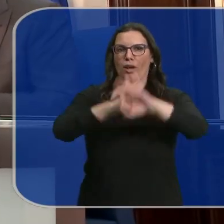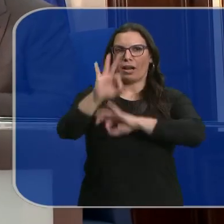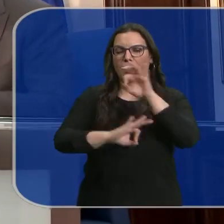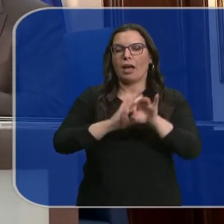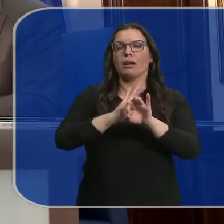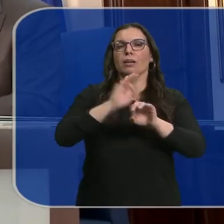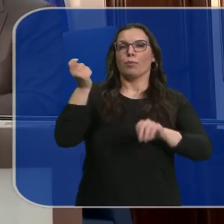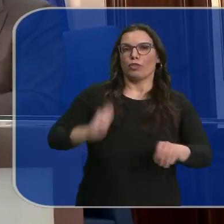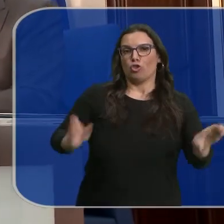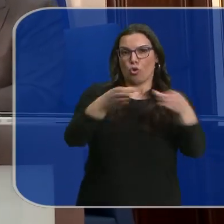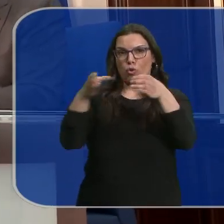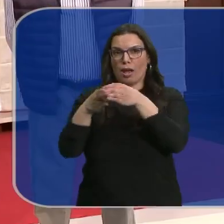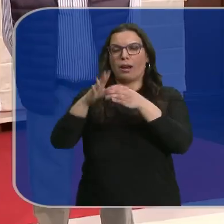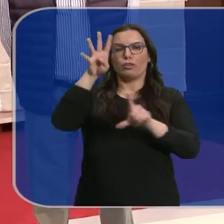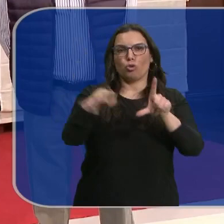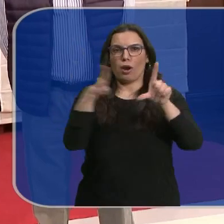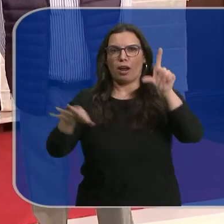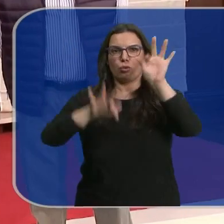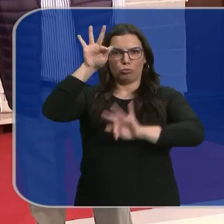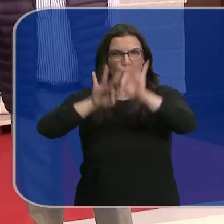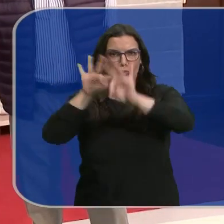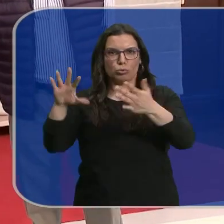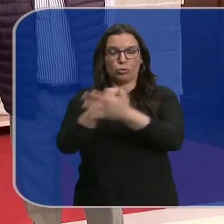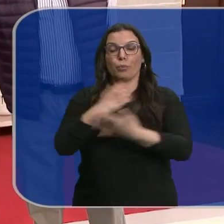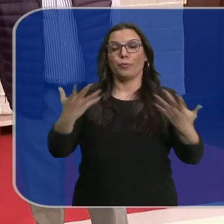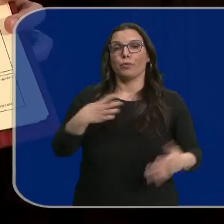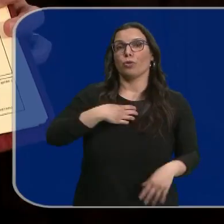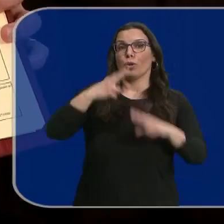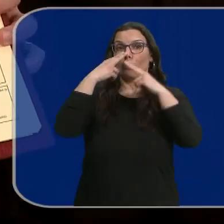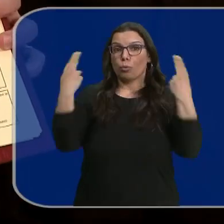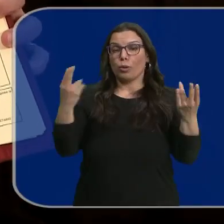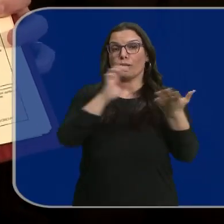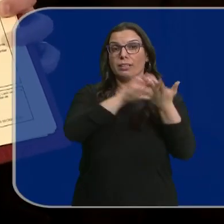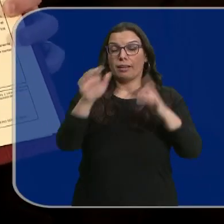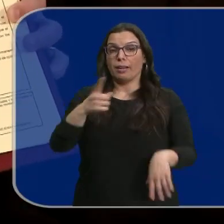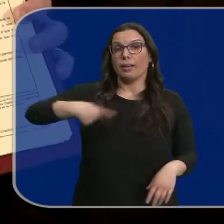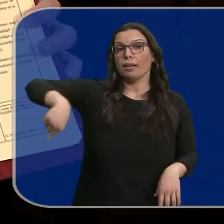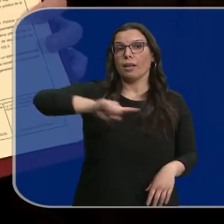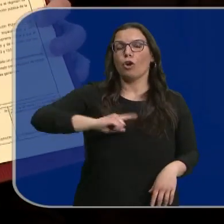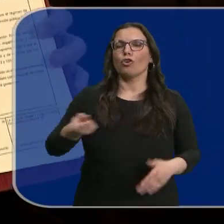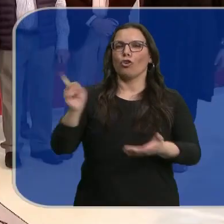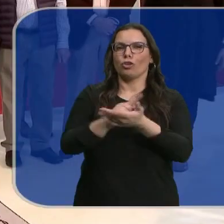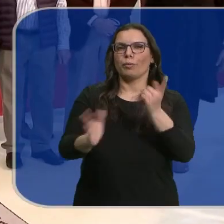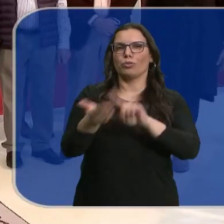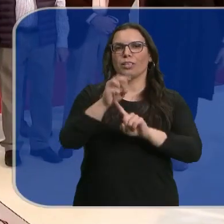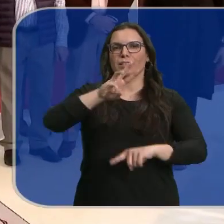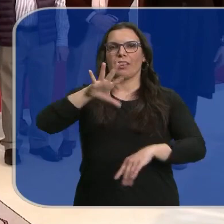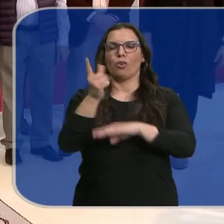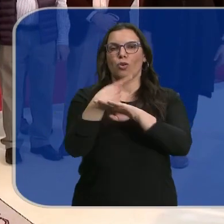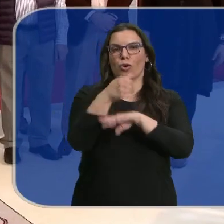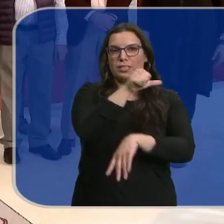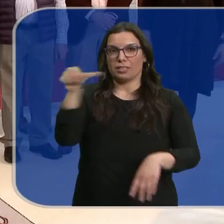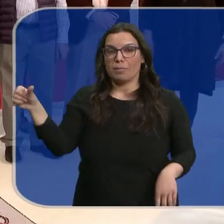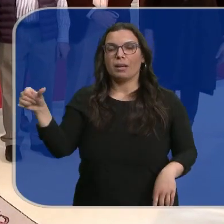plantilla y para organizar también los horarios. Así que los empleados públicos de Castilla y León recuperan las 35